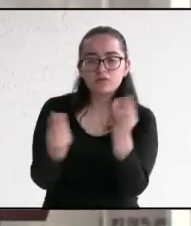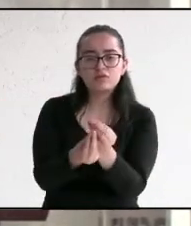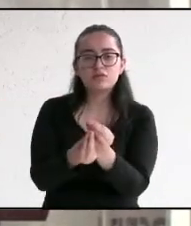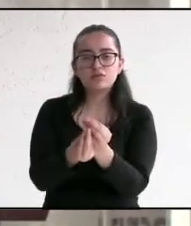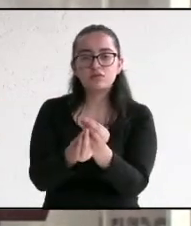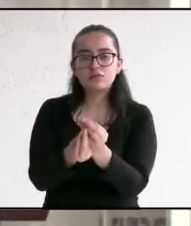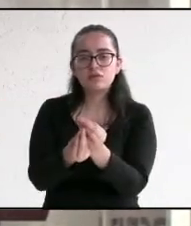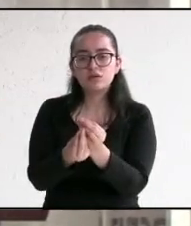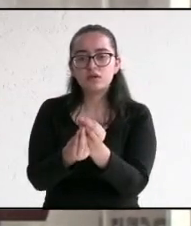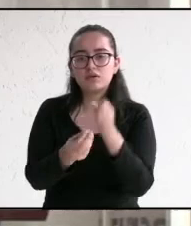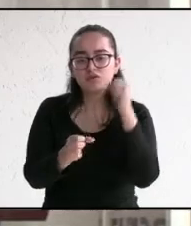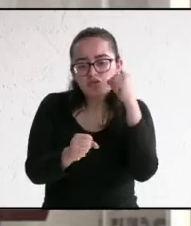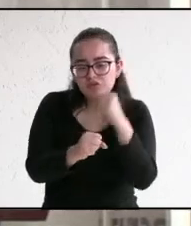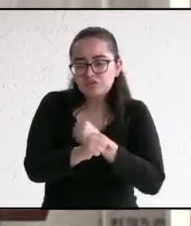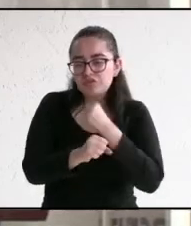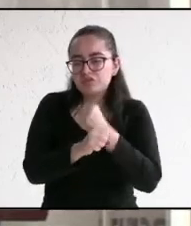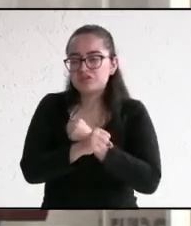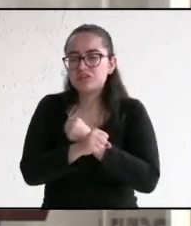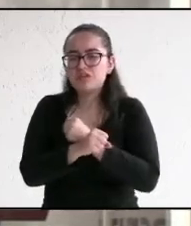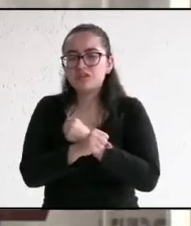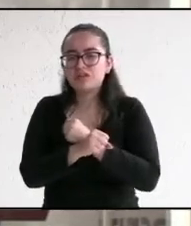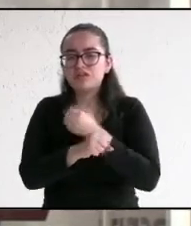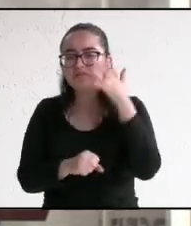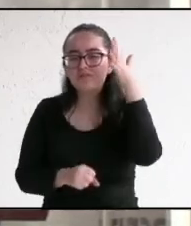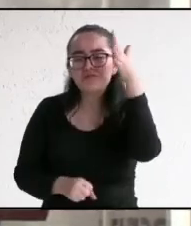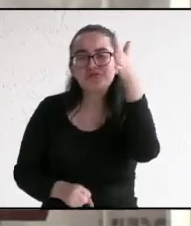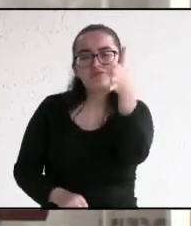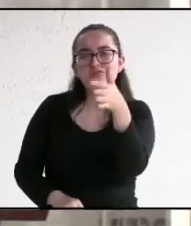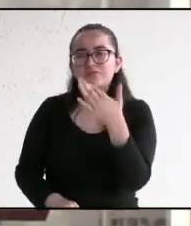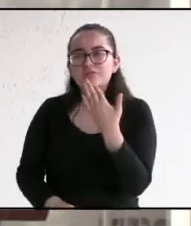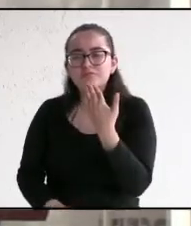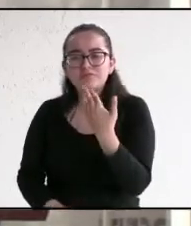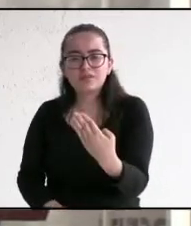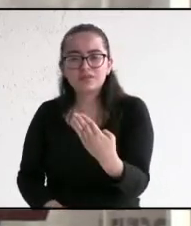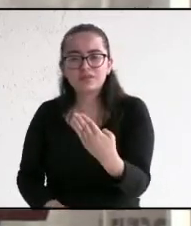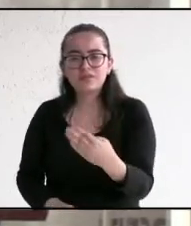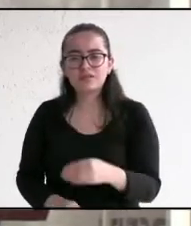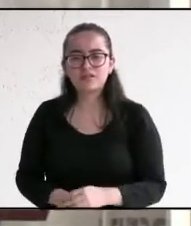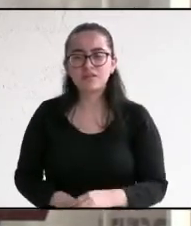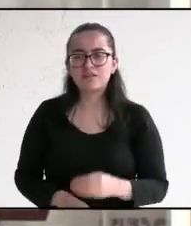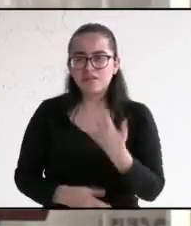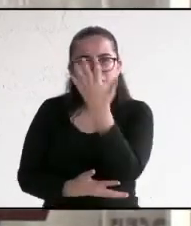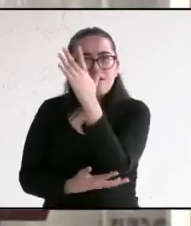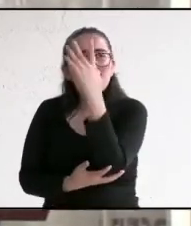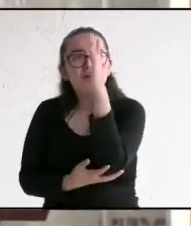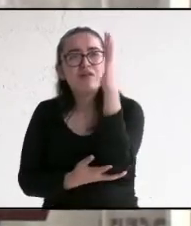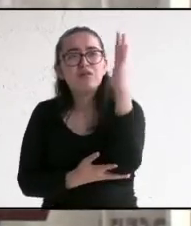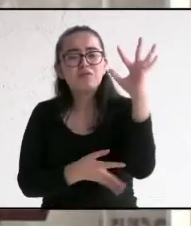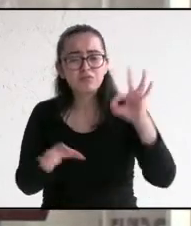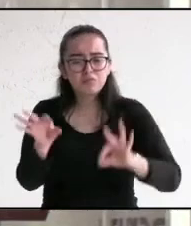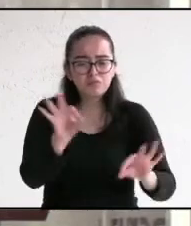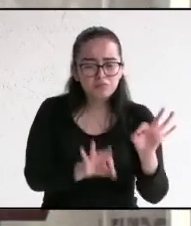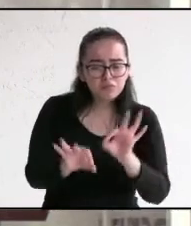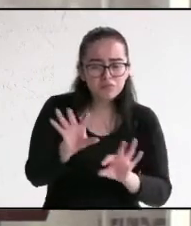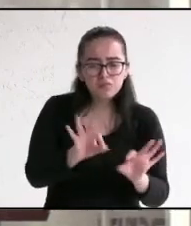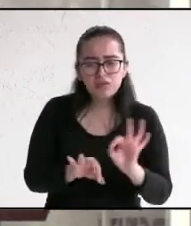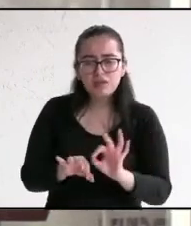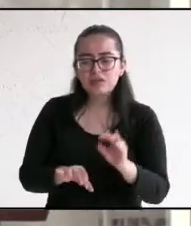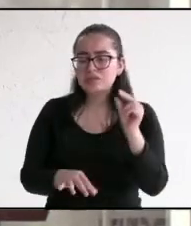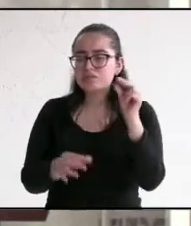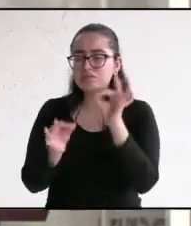para lograr esto y salir adelante. Vemos claro que hace falta una reforestación. Hagamos conciencia para todos.